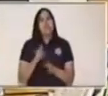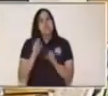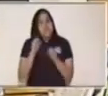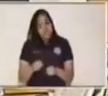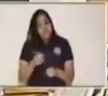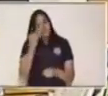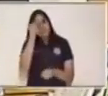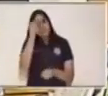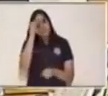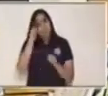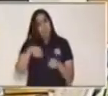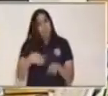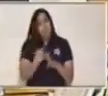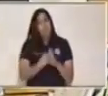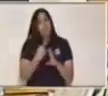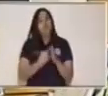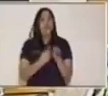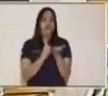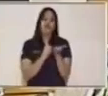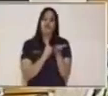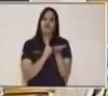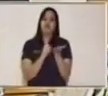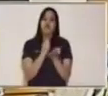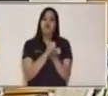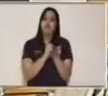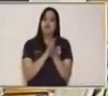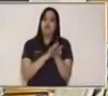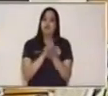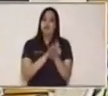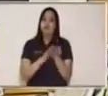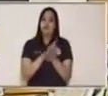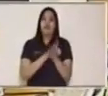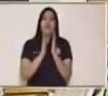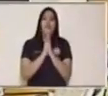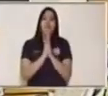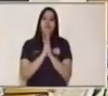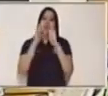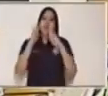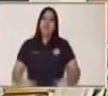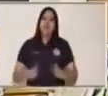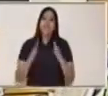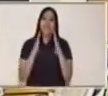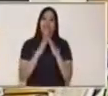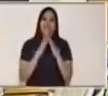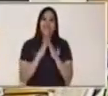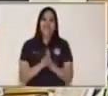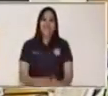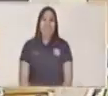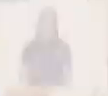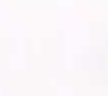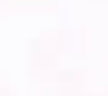podemos utilizar el gel que es una muy buena alternativa y por favor quédate en casa.